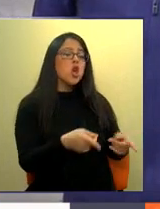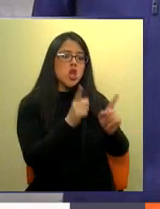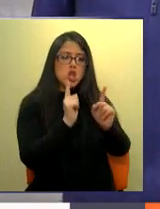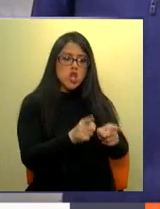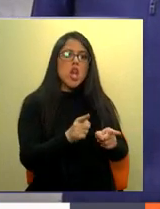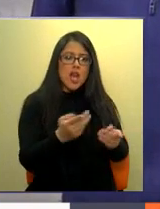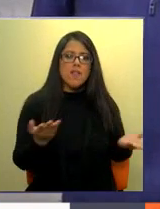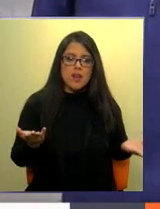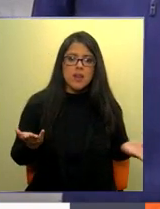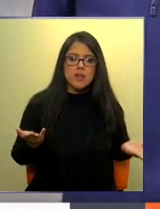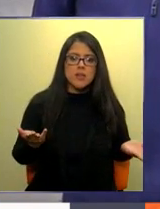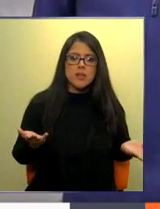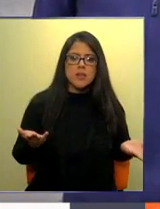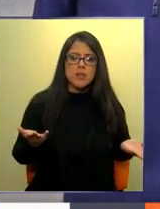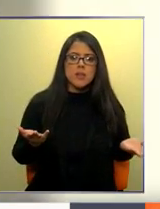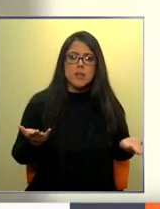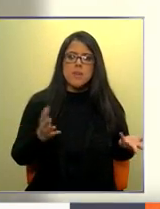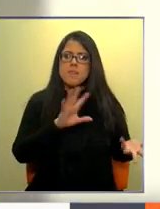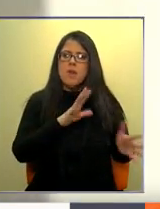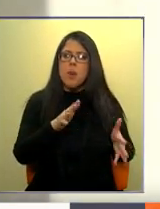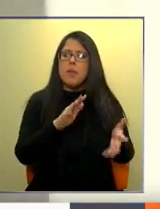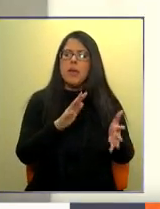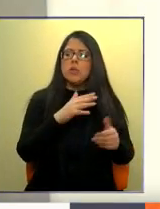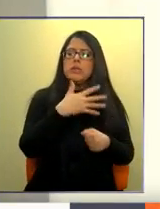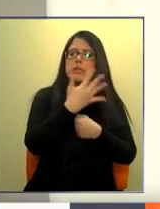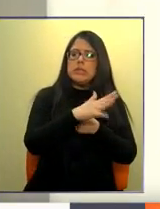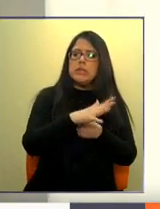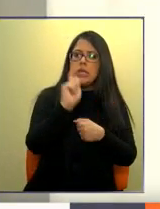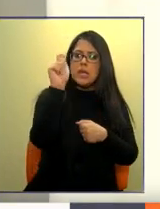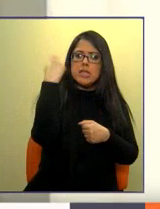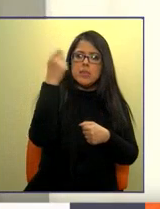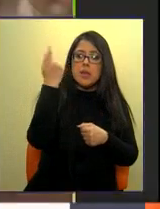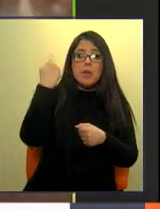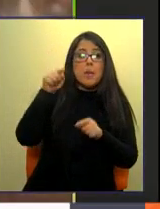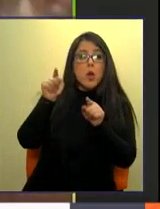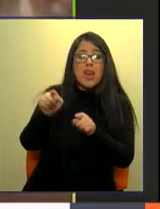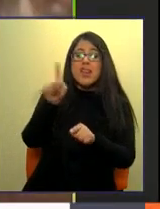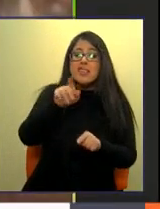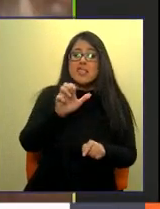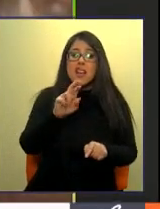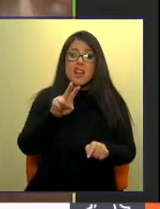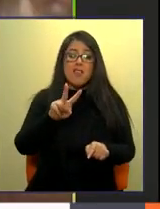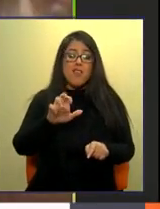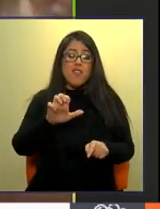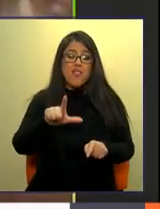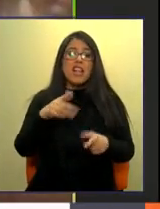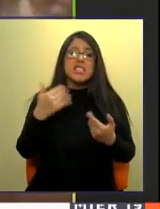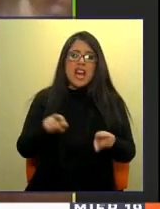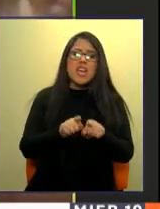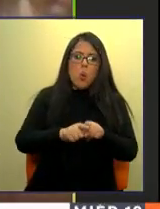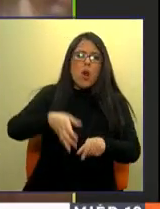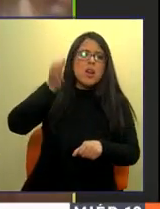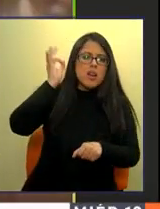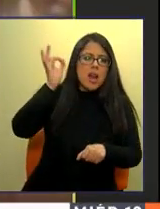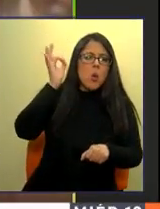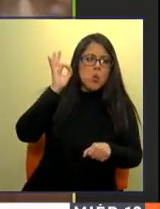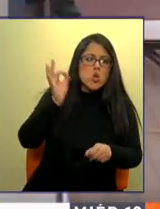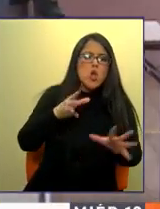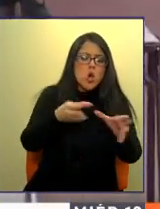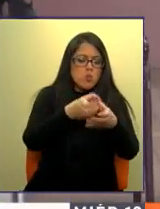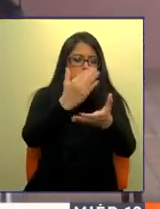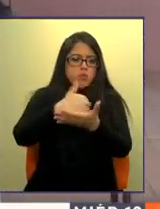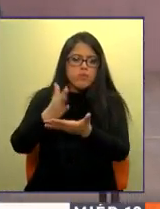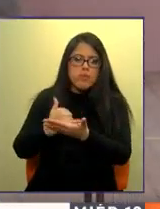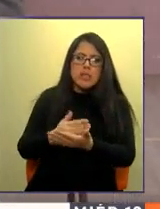tomar más cerca del 15 de septiembre. En medio del debate el Cervel ya convocó a una mesa ampliada con centros de pensamiento y organizaciones